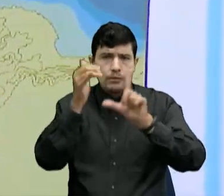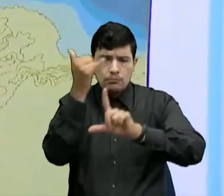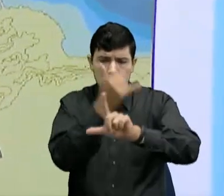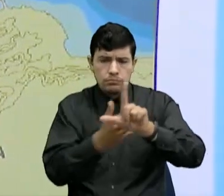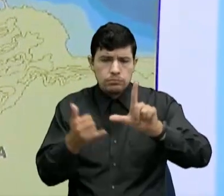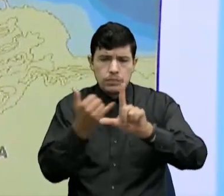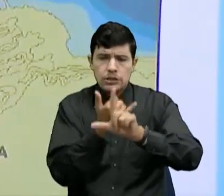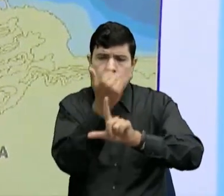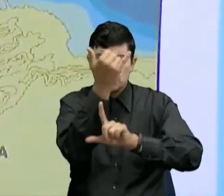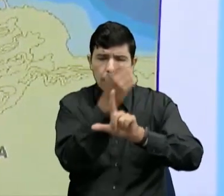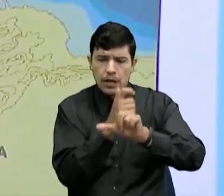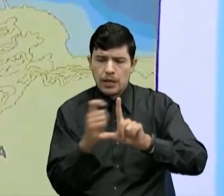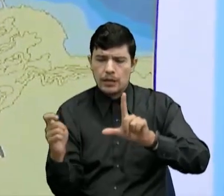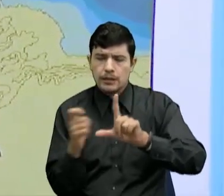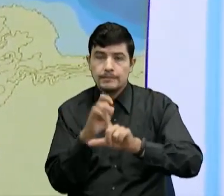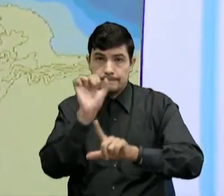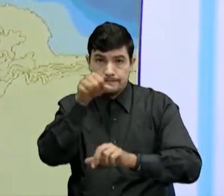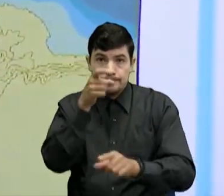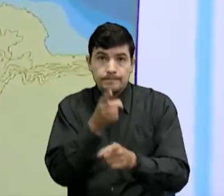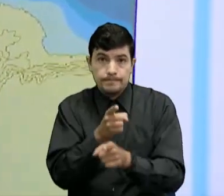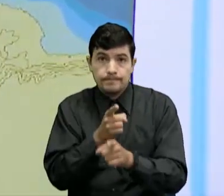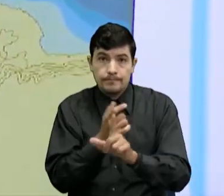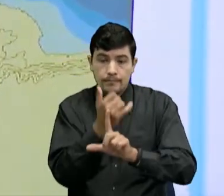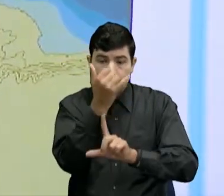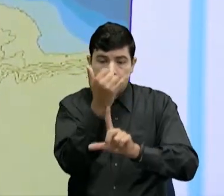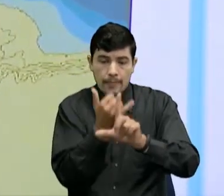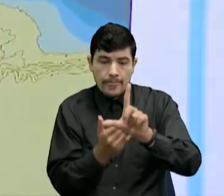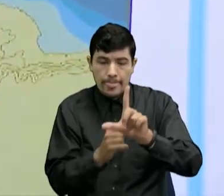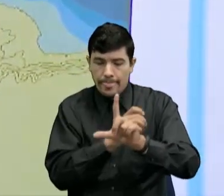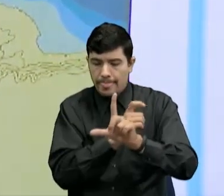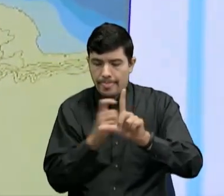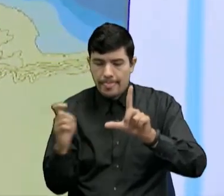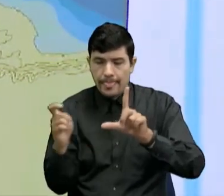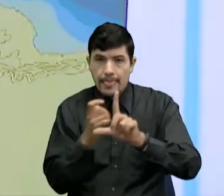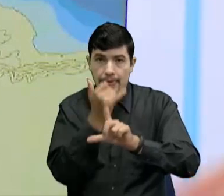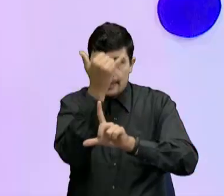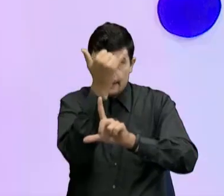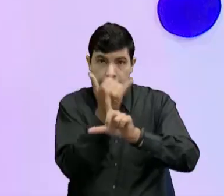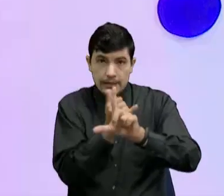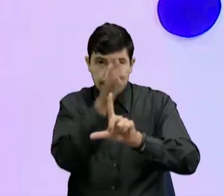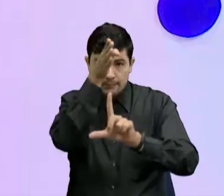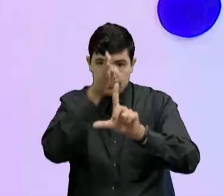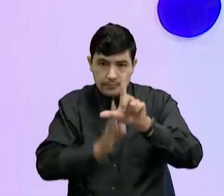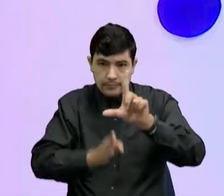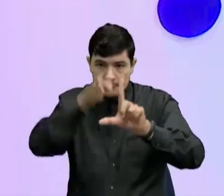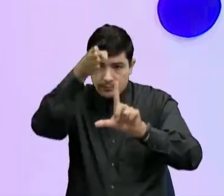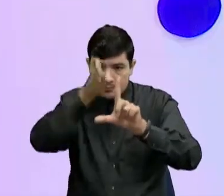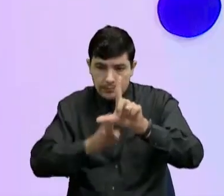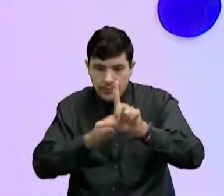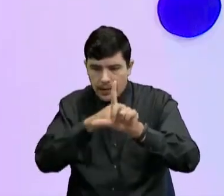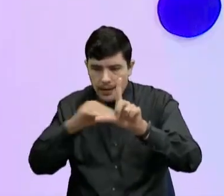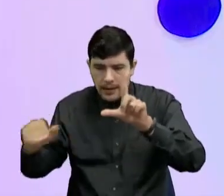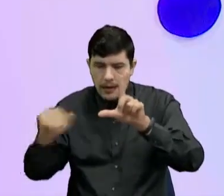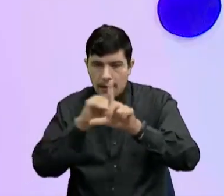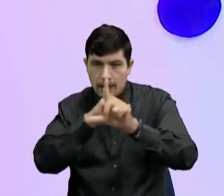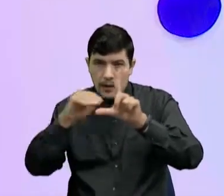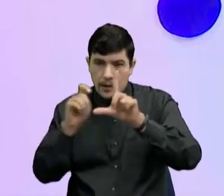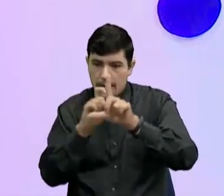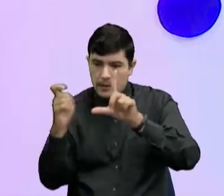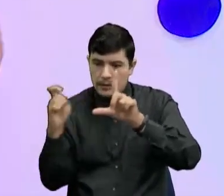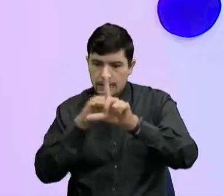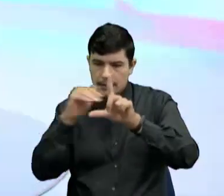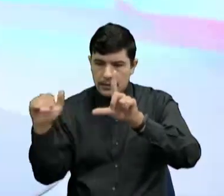Correcto Entonces tenemos Dos ejes Y que es el vertical Y X que es el horizontal